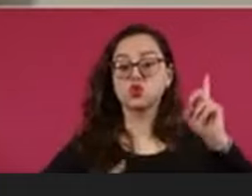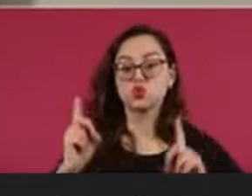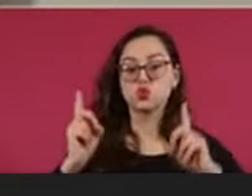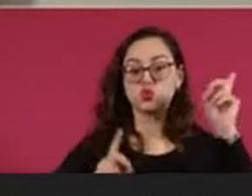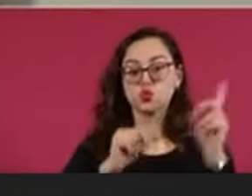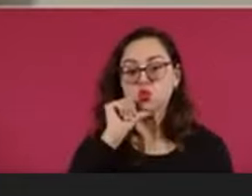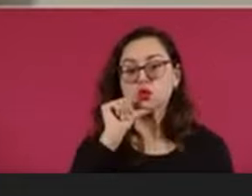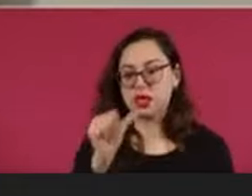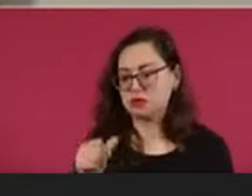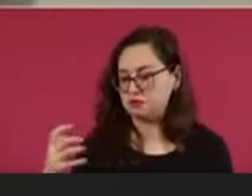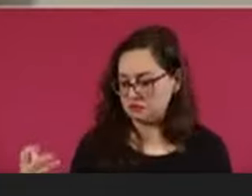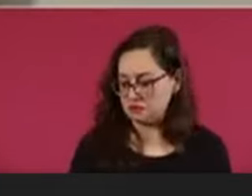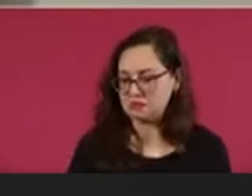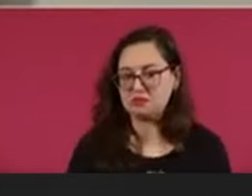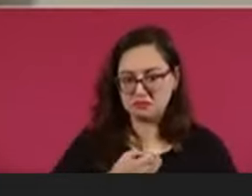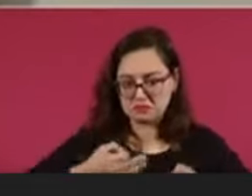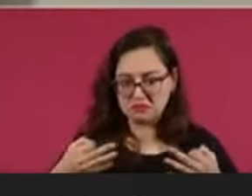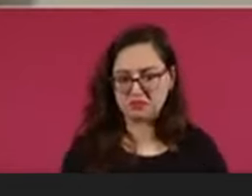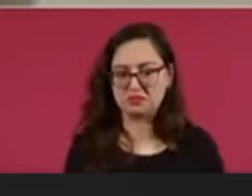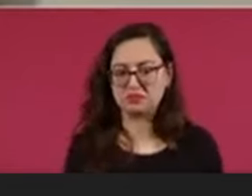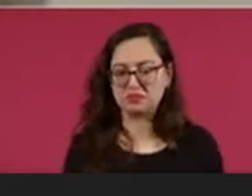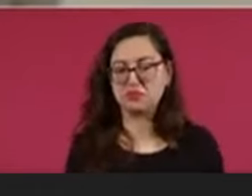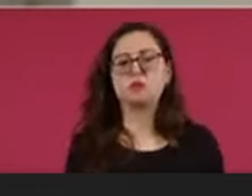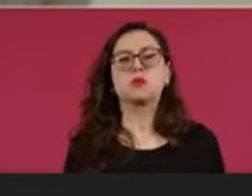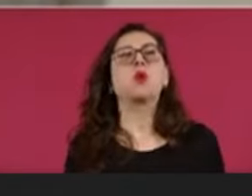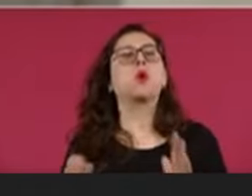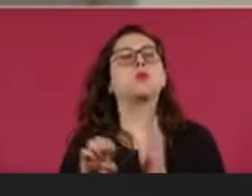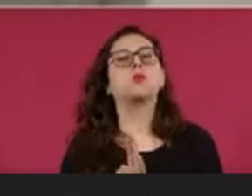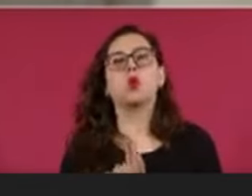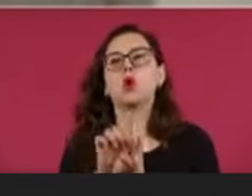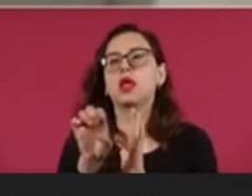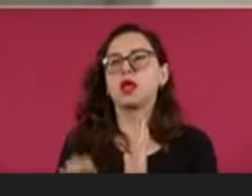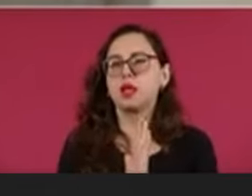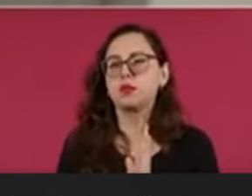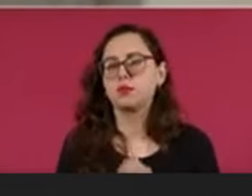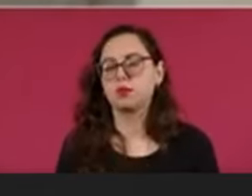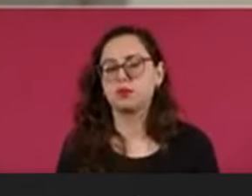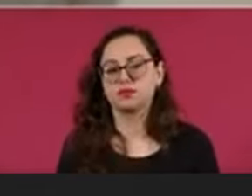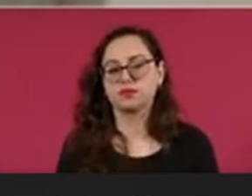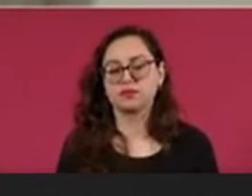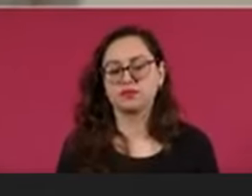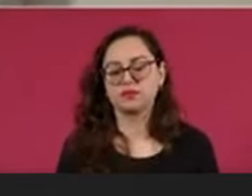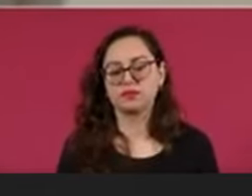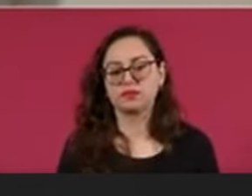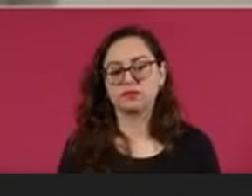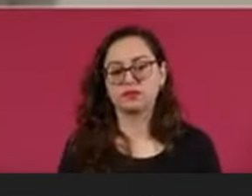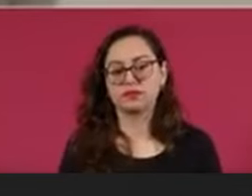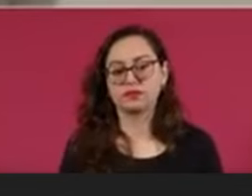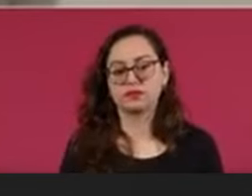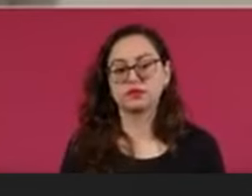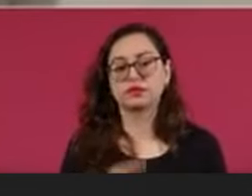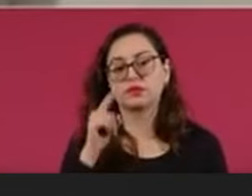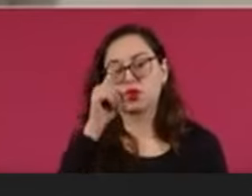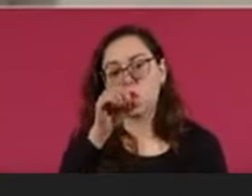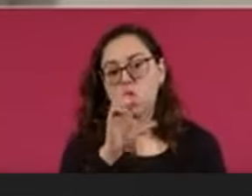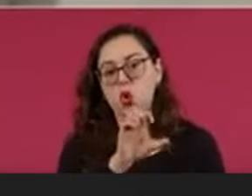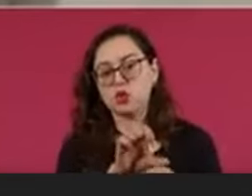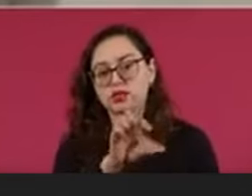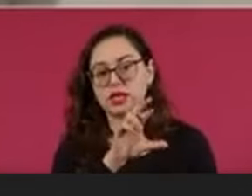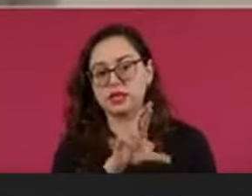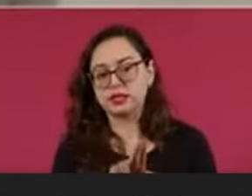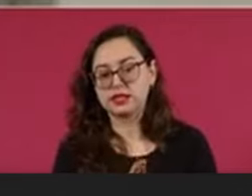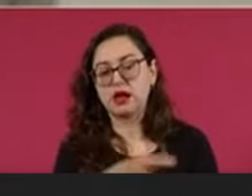su triunfas. Ahí está el caso reciente de Óscar Arias en Costa Rica,